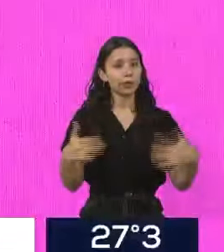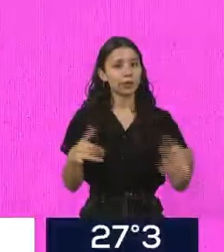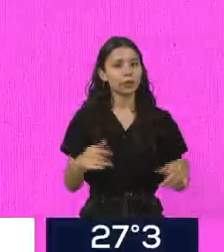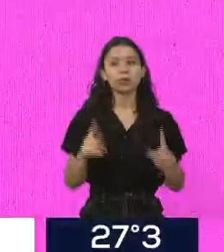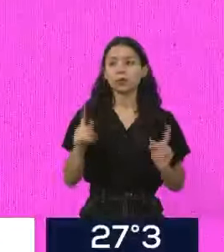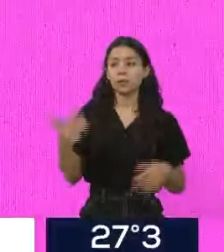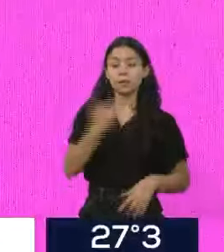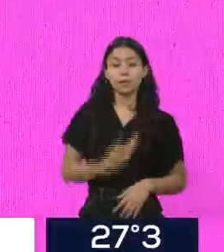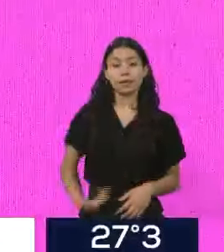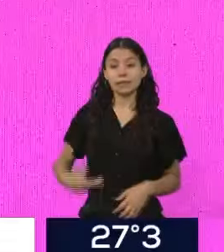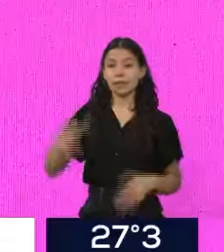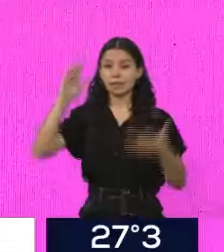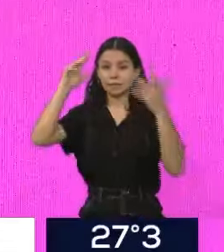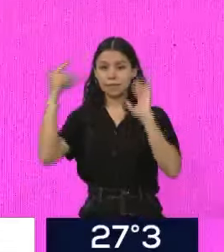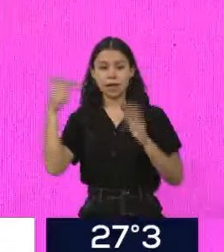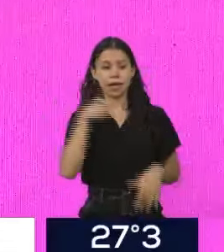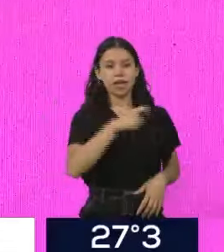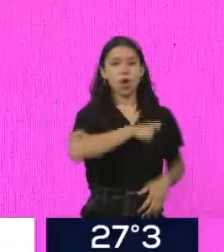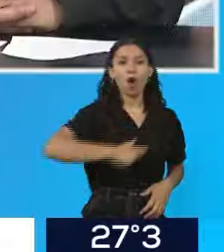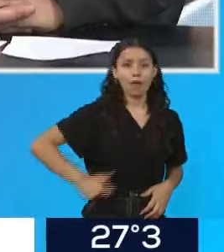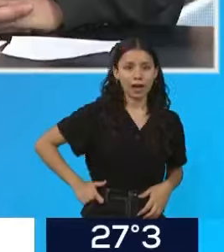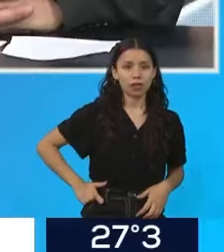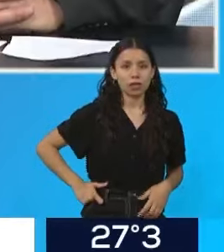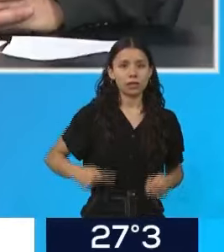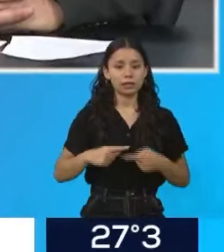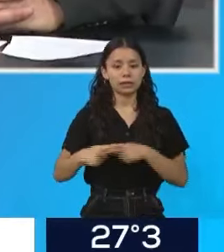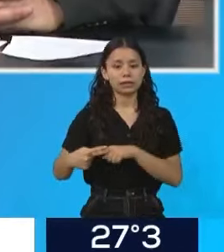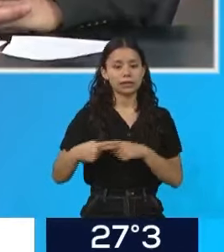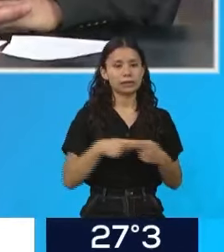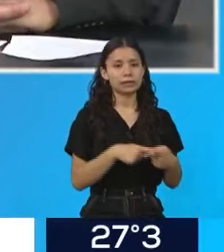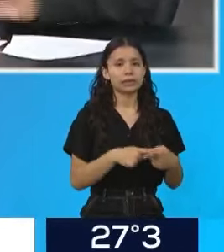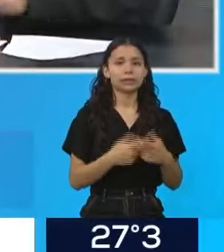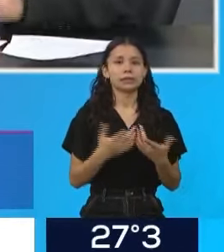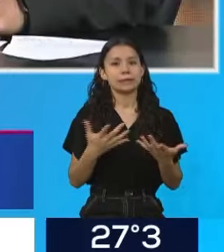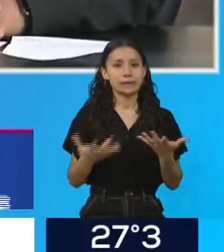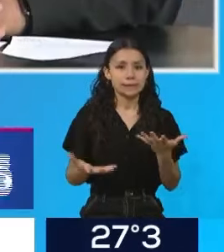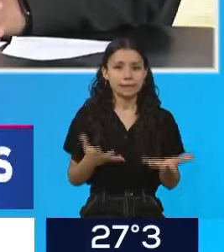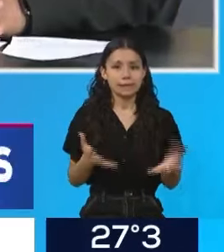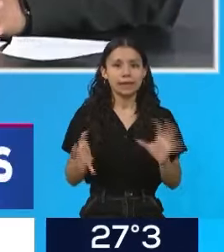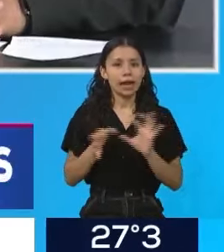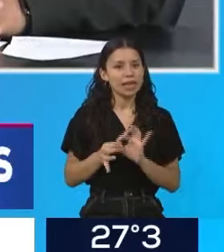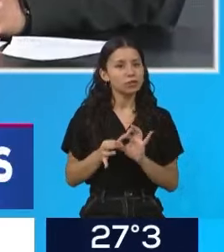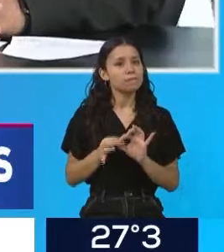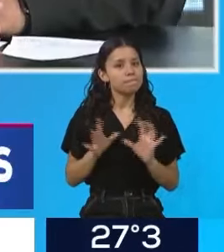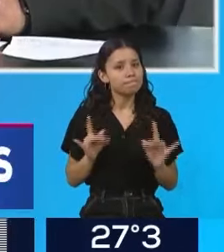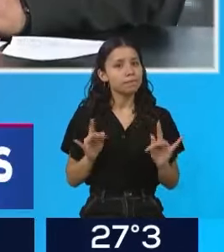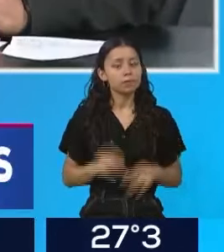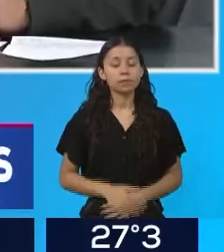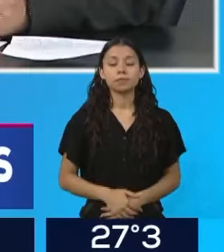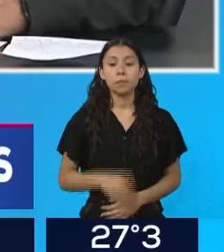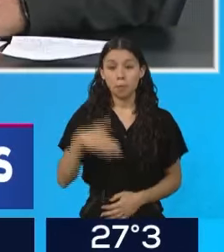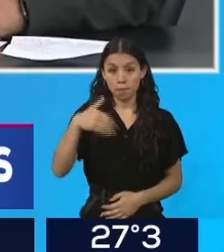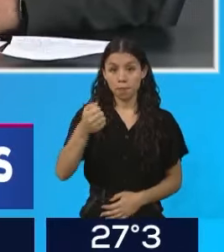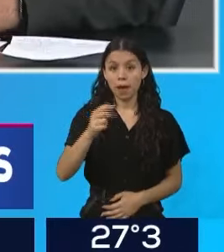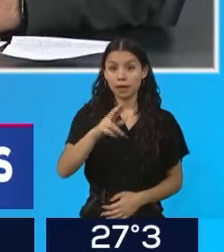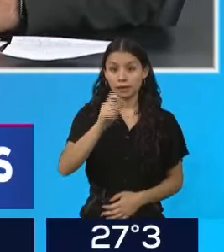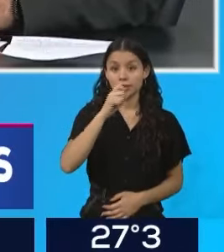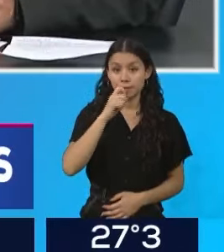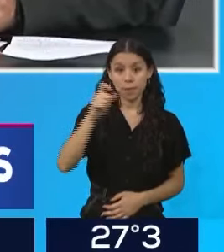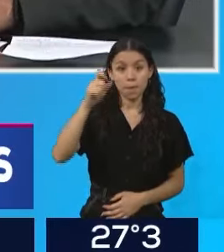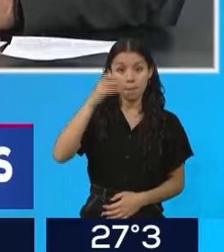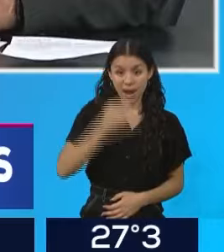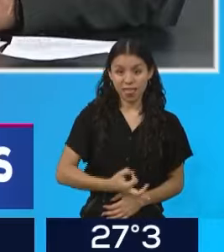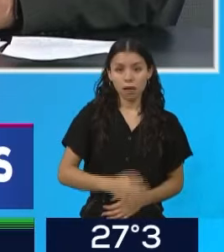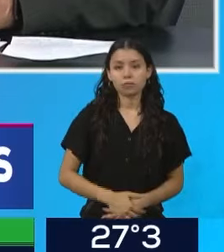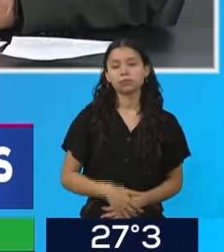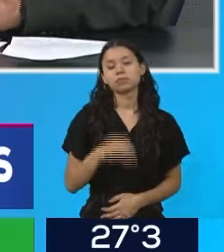presidente Millet con los gobernadores se tensa cada vez más, Marce. Sí, Ema, esa sí está cada vez más complicada porque además está cerrando el año